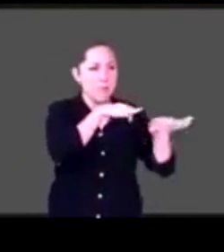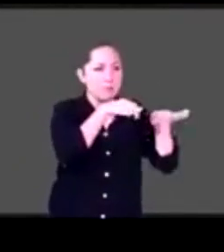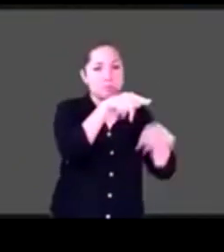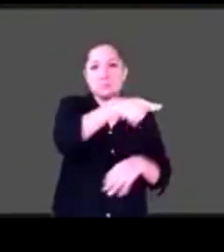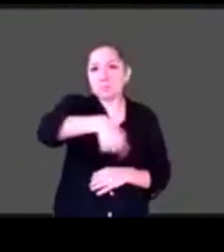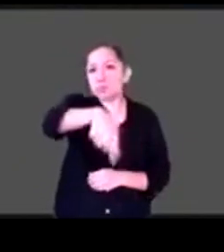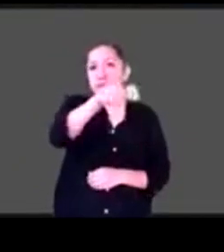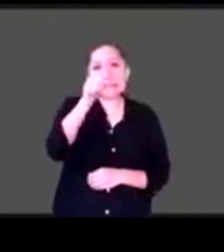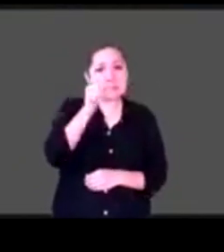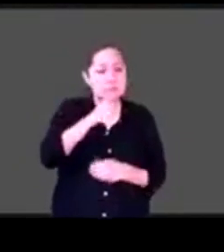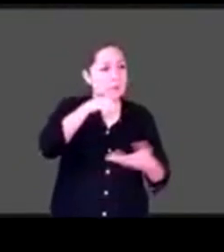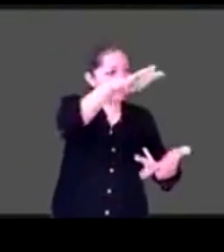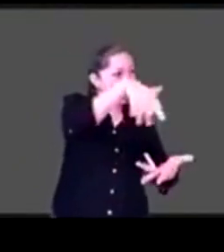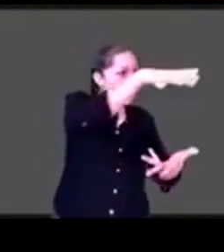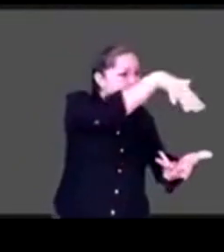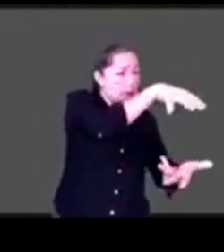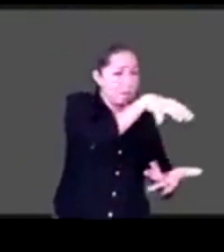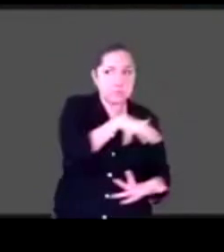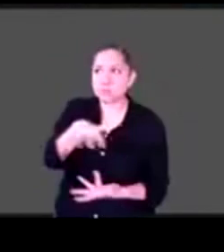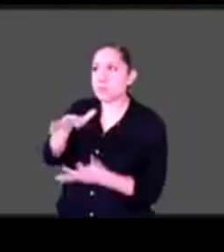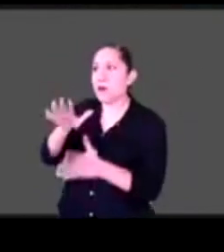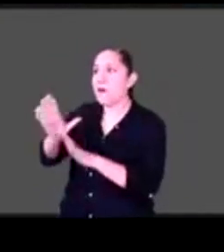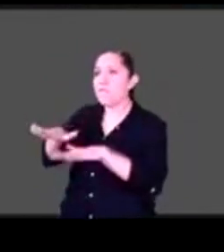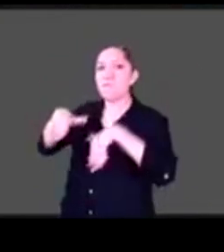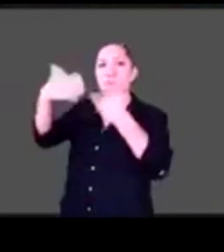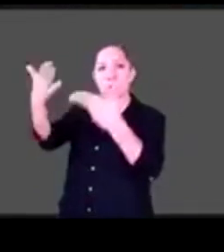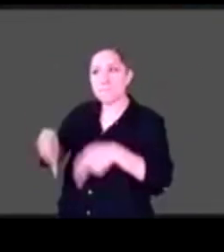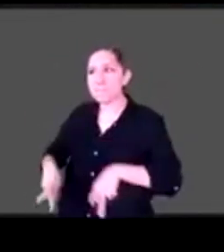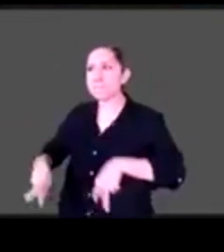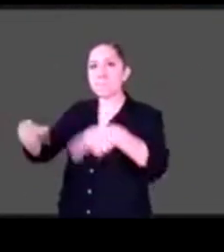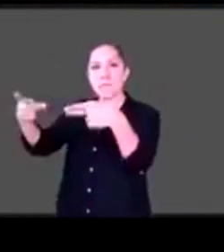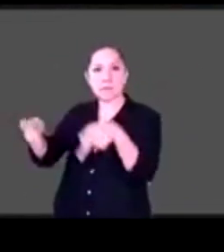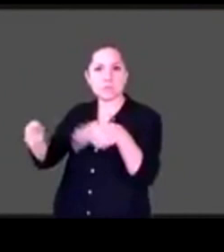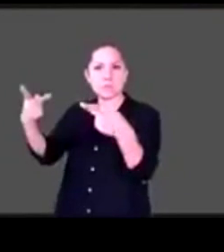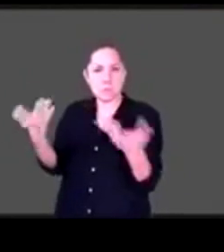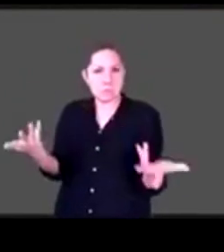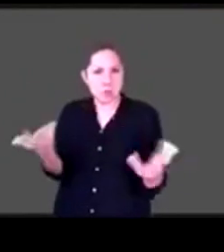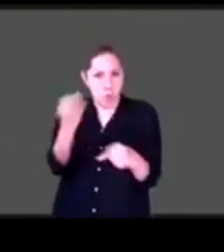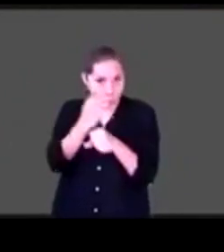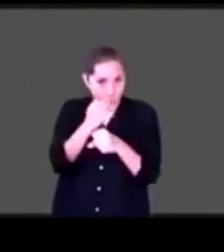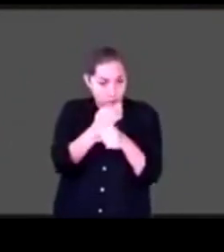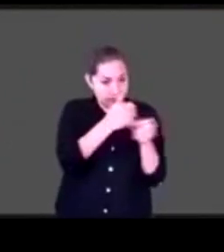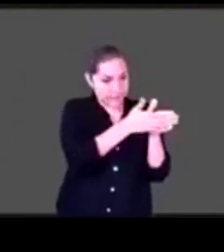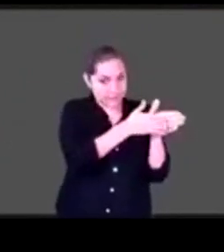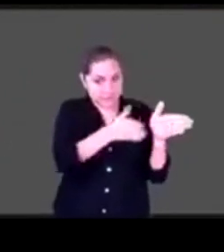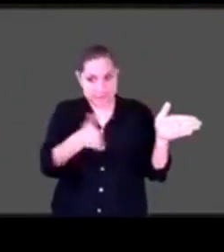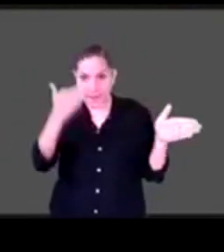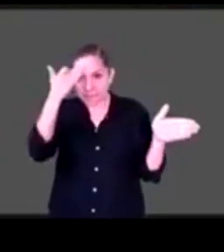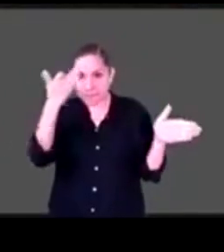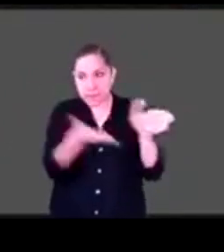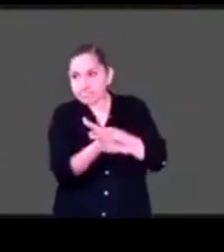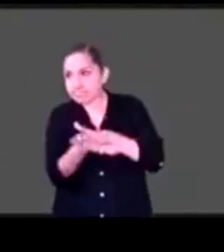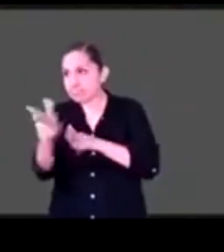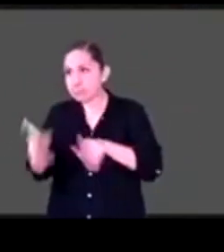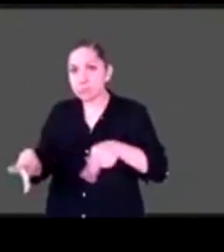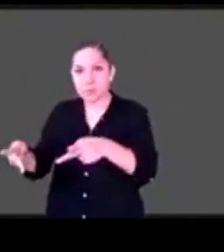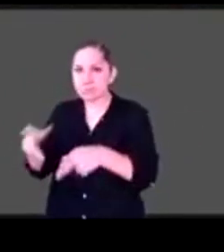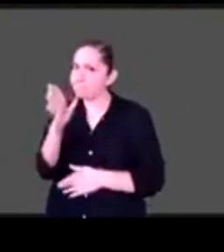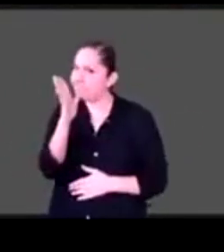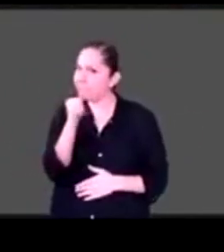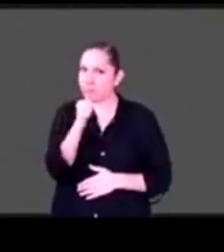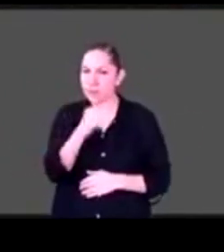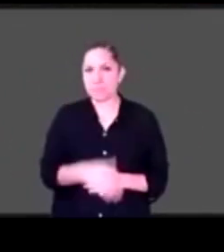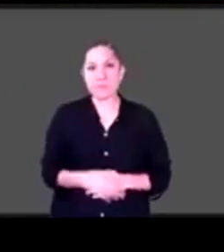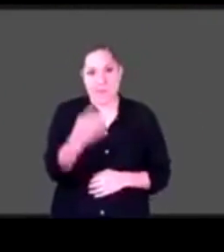y ahorita no lo puede hacer. Entonces, todas estas condiciones los colocan en una vulneración